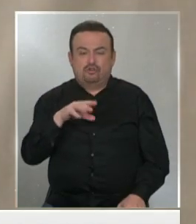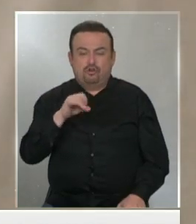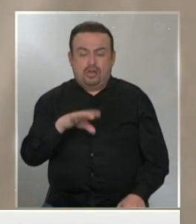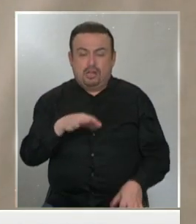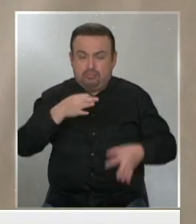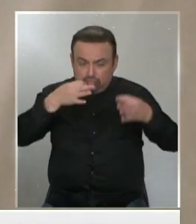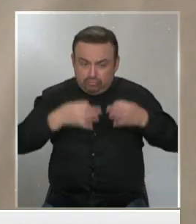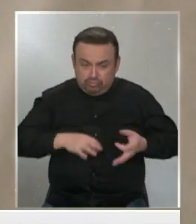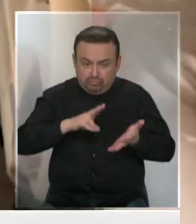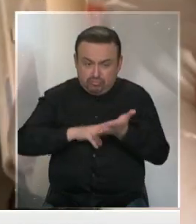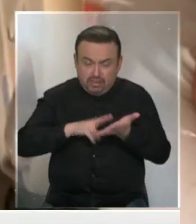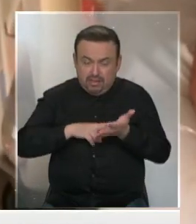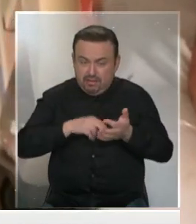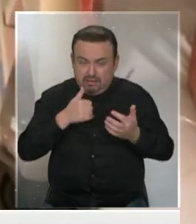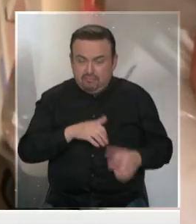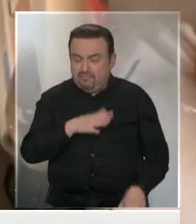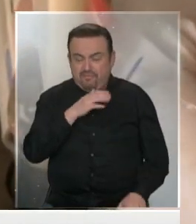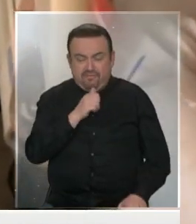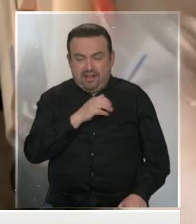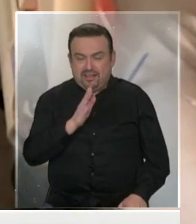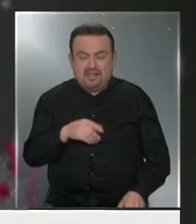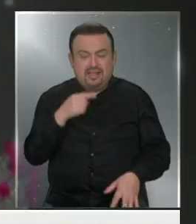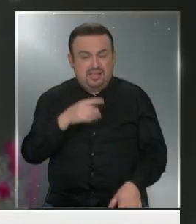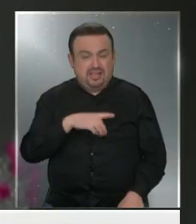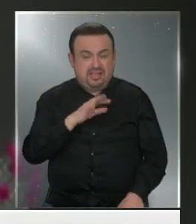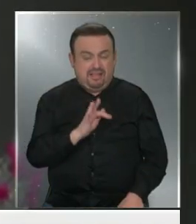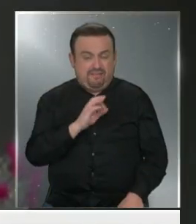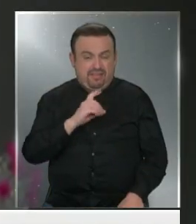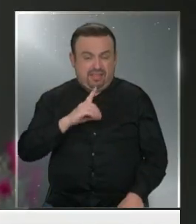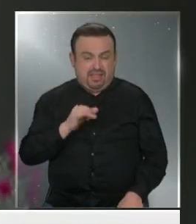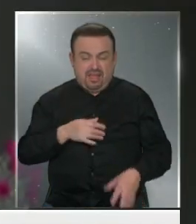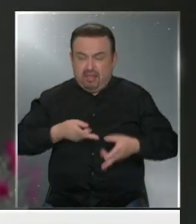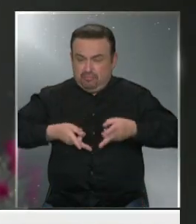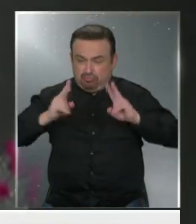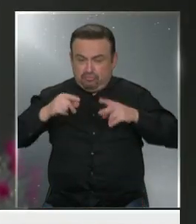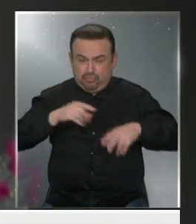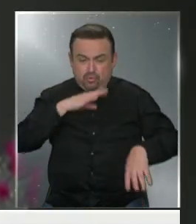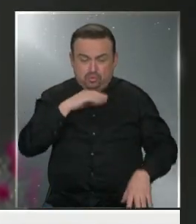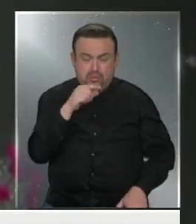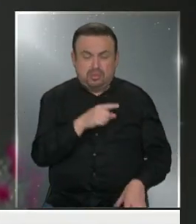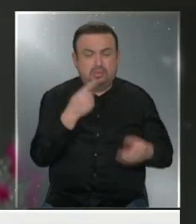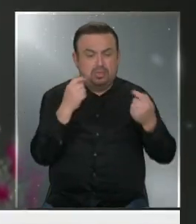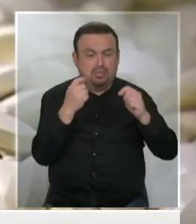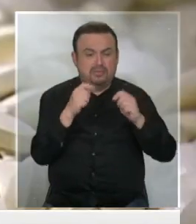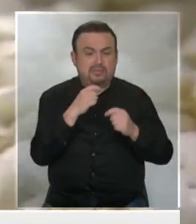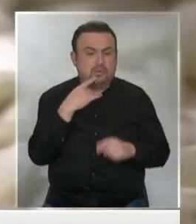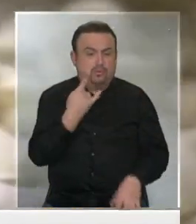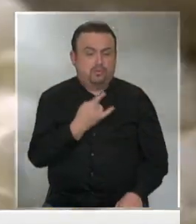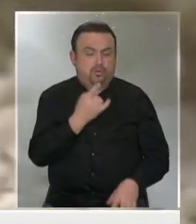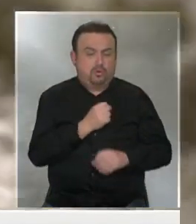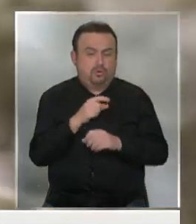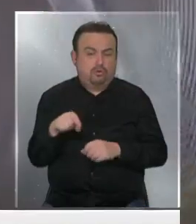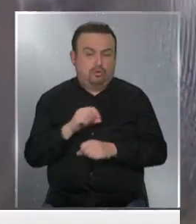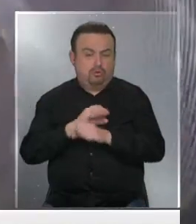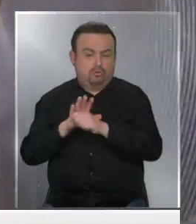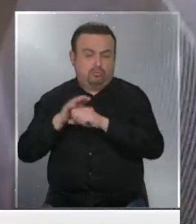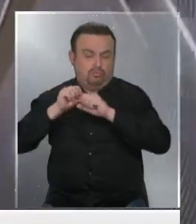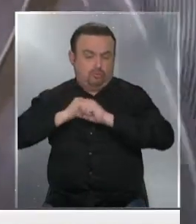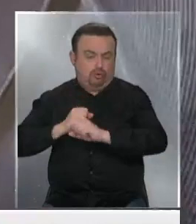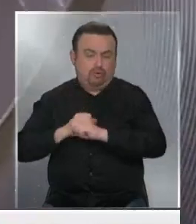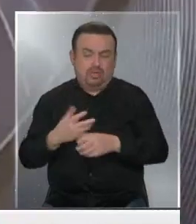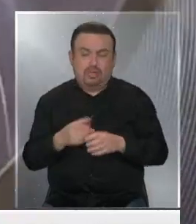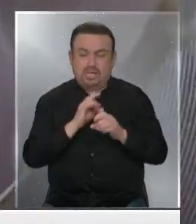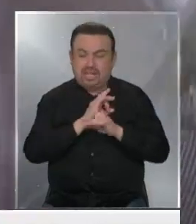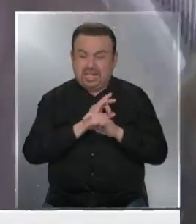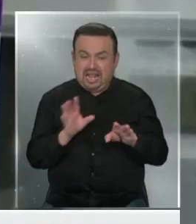comprobada para el COVID-19. La FDA revocó la autorización para su uso como tratamiento de emergencia contra el coronavirus. Tampoco